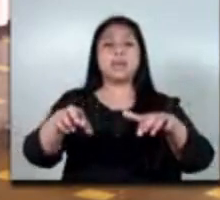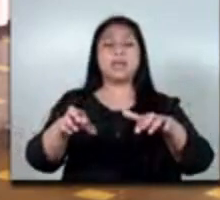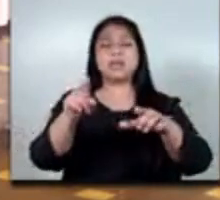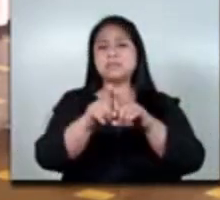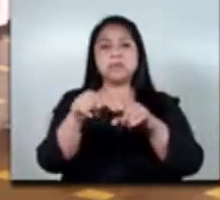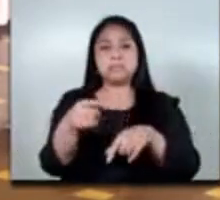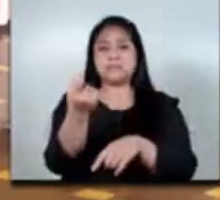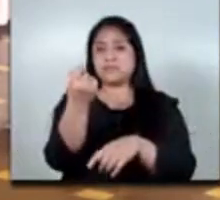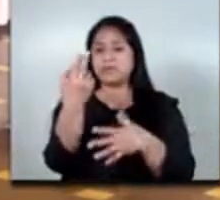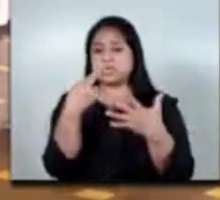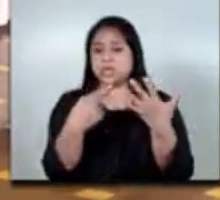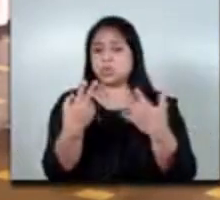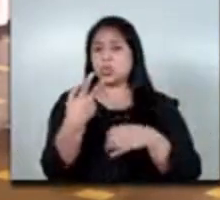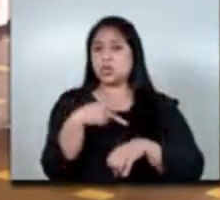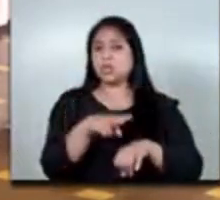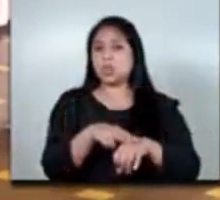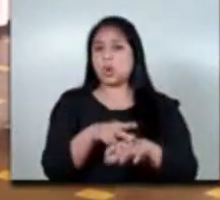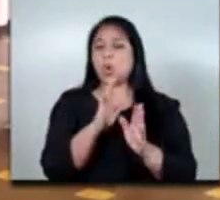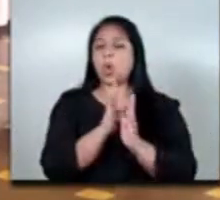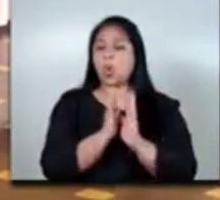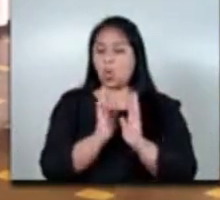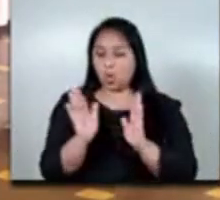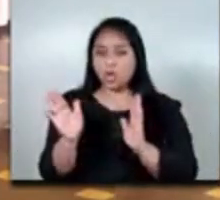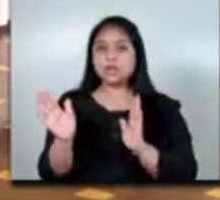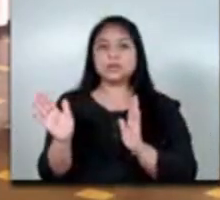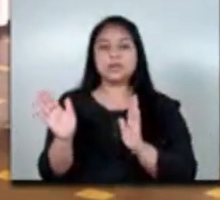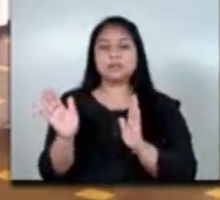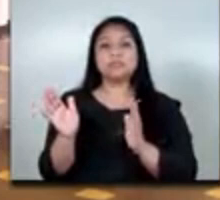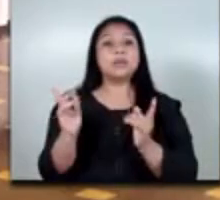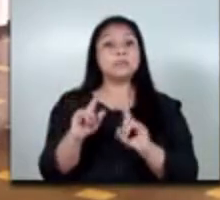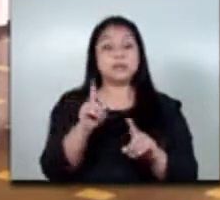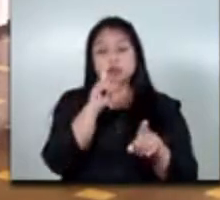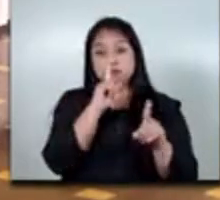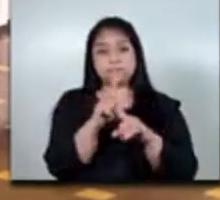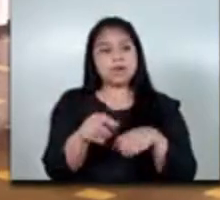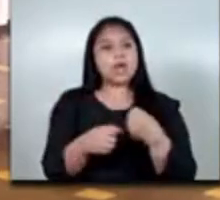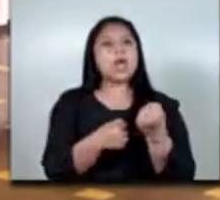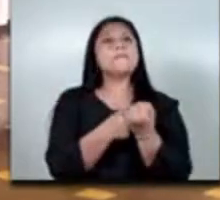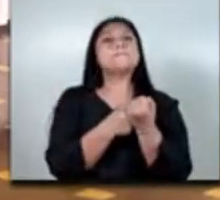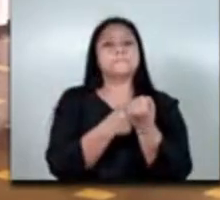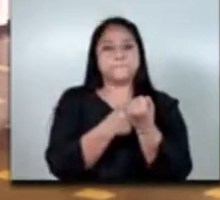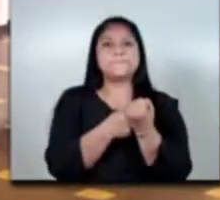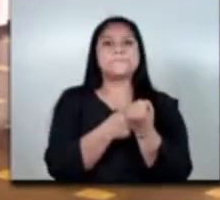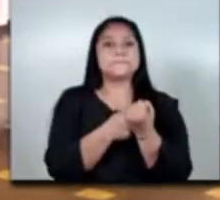naturales de una manera ordenada pero sobre todo sostenible y sustentable